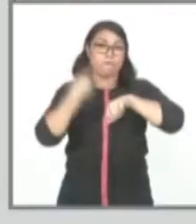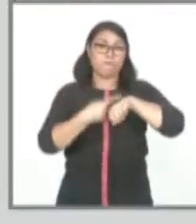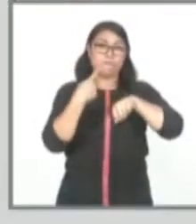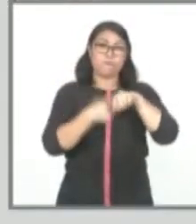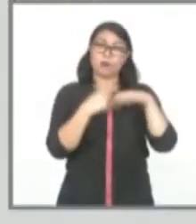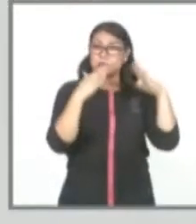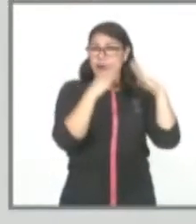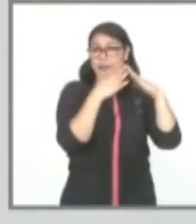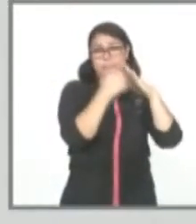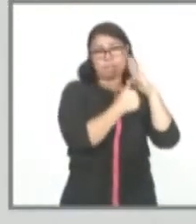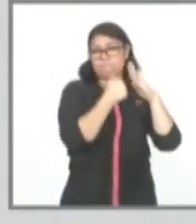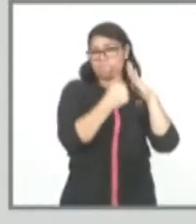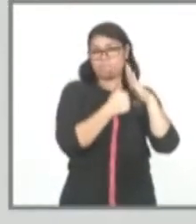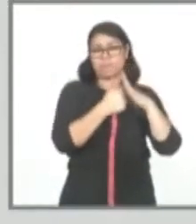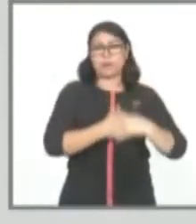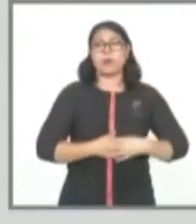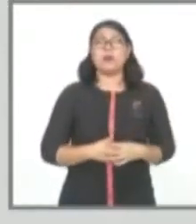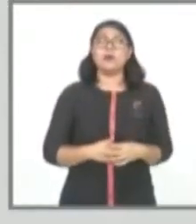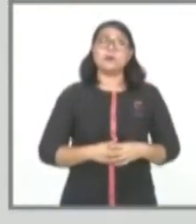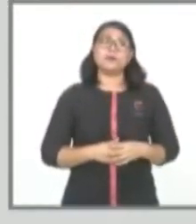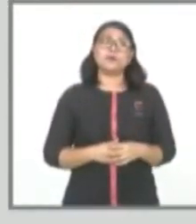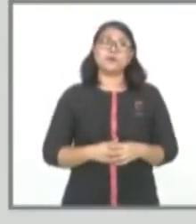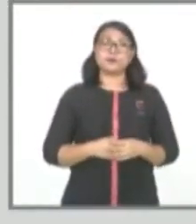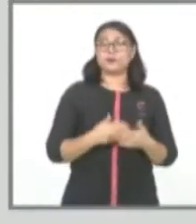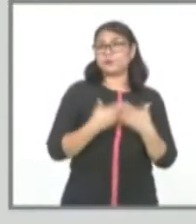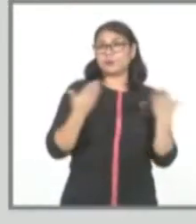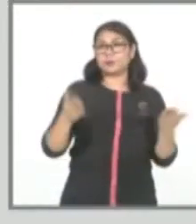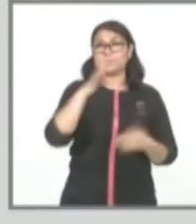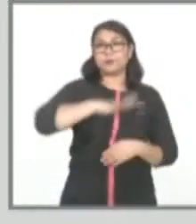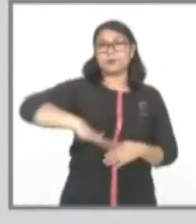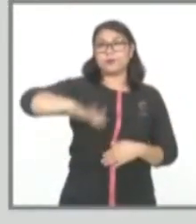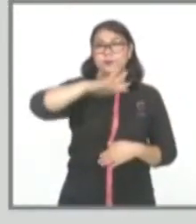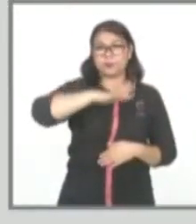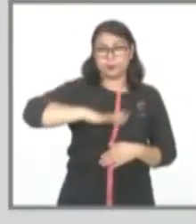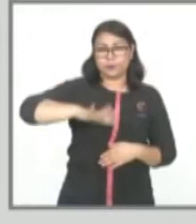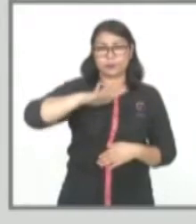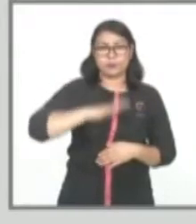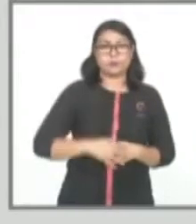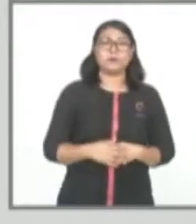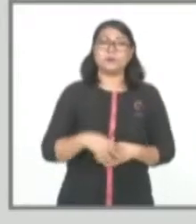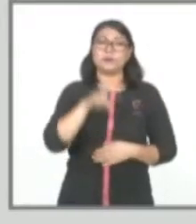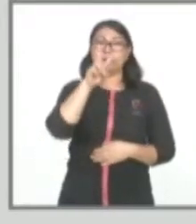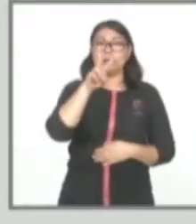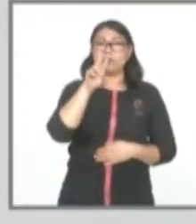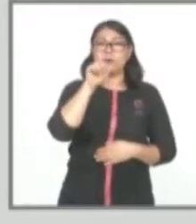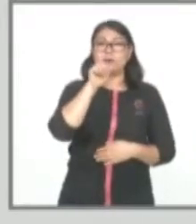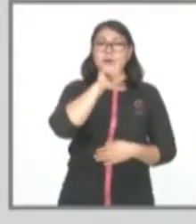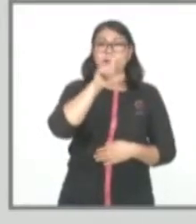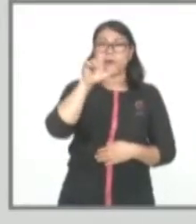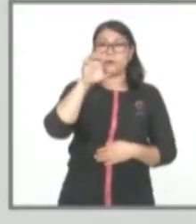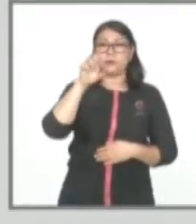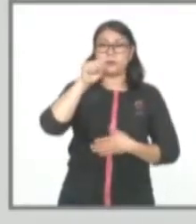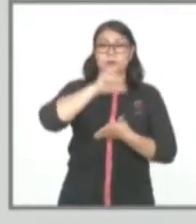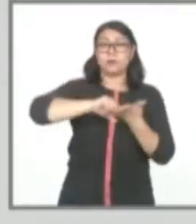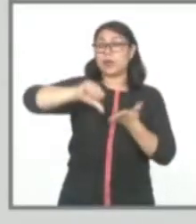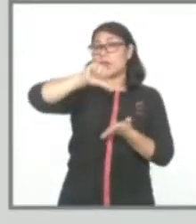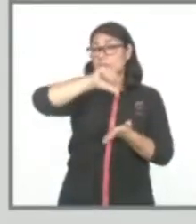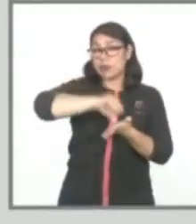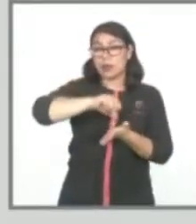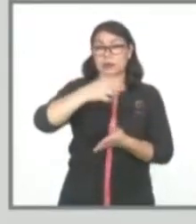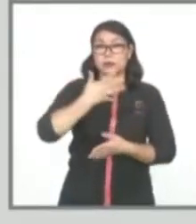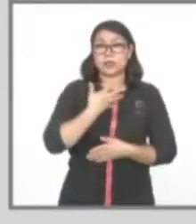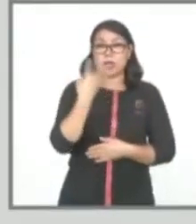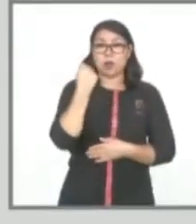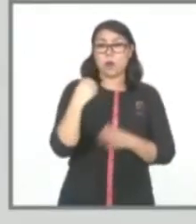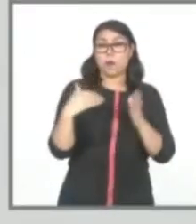En relación al panorama jurisdiccional, tenemos que la Jurisdicción Sanitaria Número 1 de Valles Centrales tiene